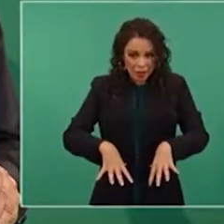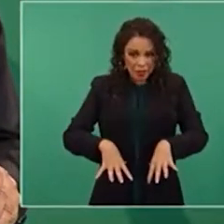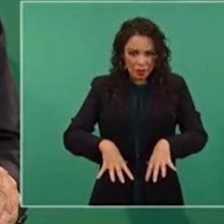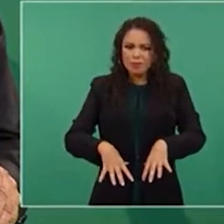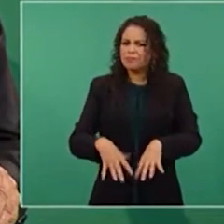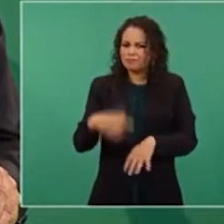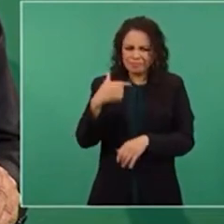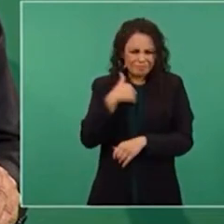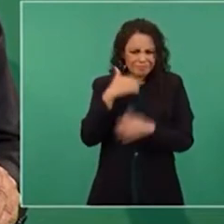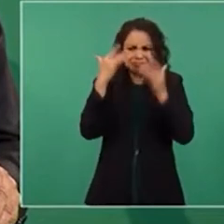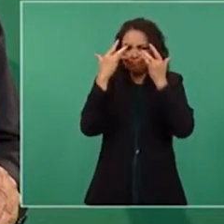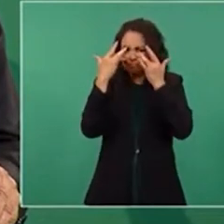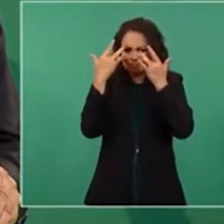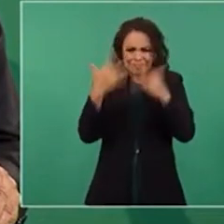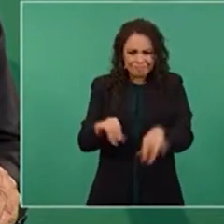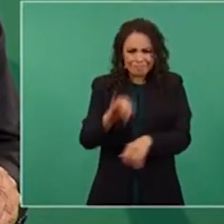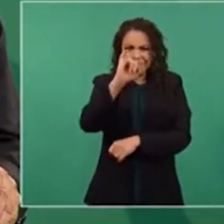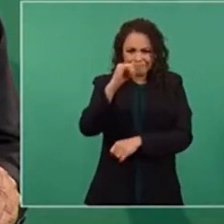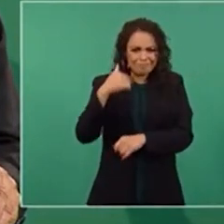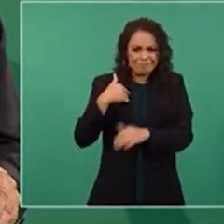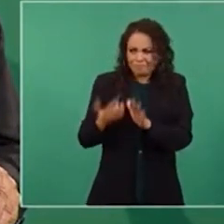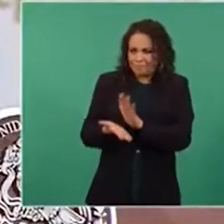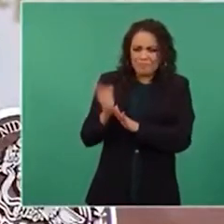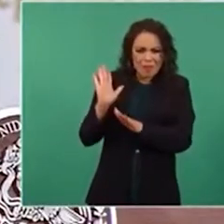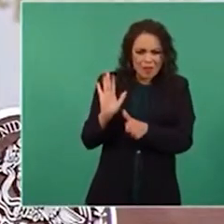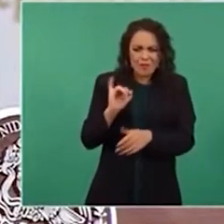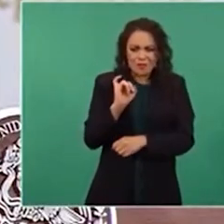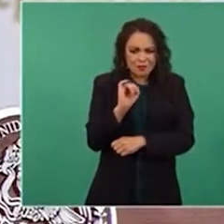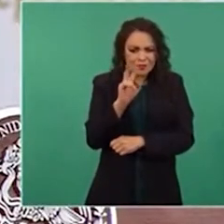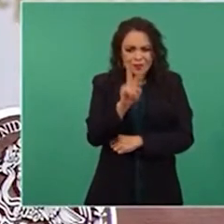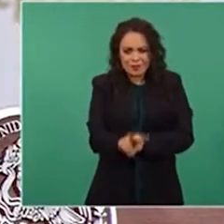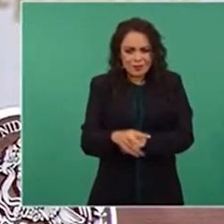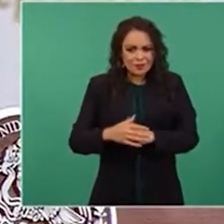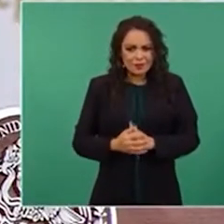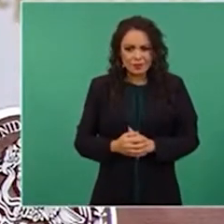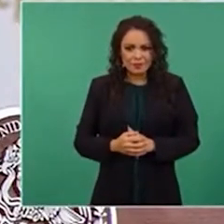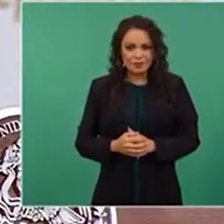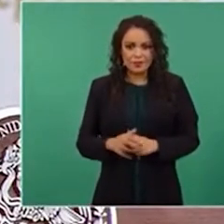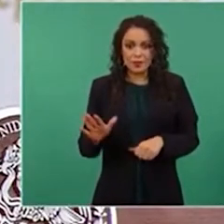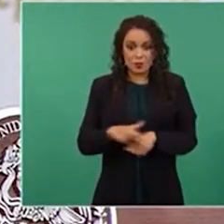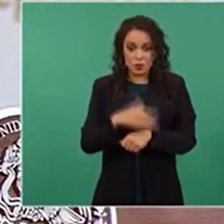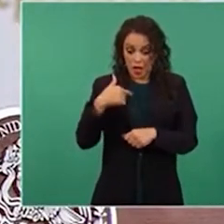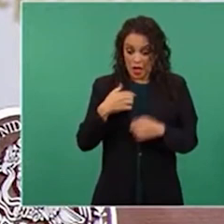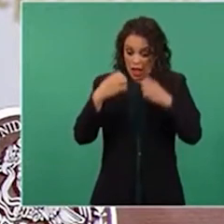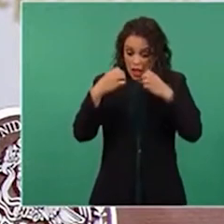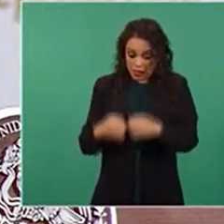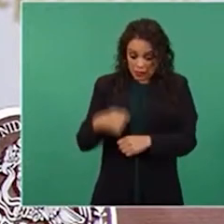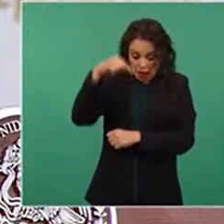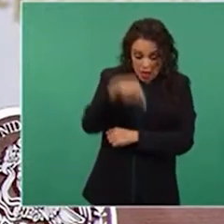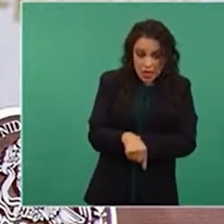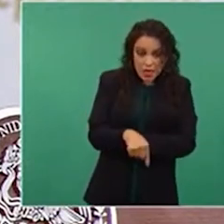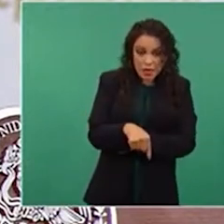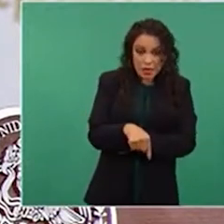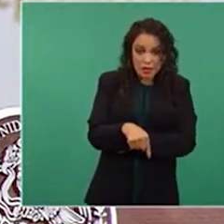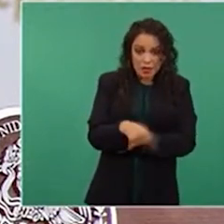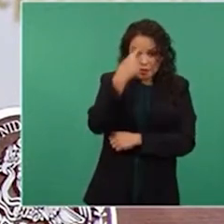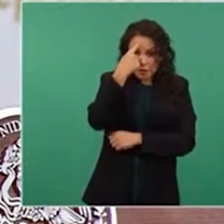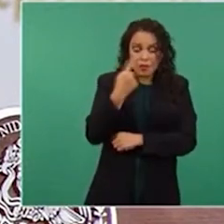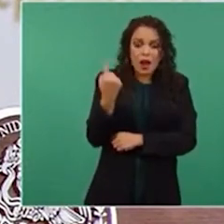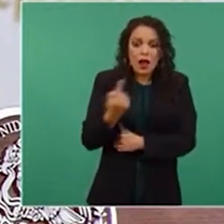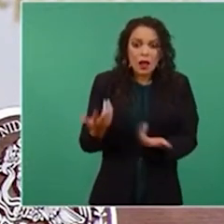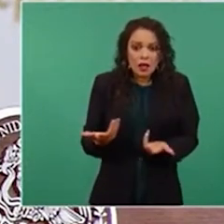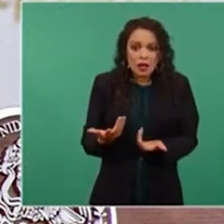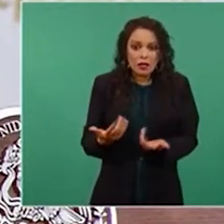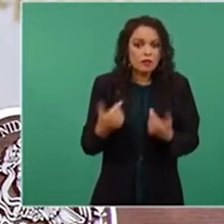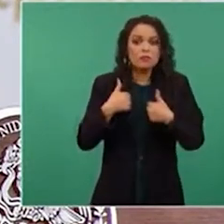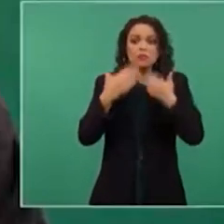porque yo no voy a estar aquí si no tengo el apoyo de la